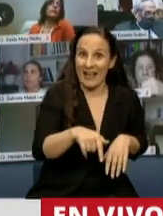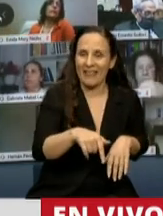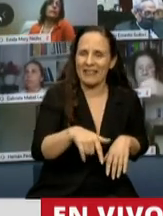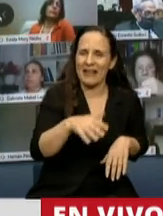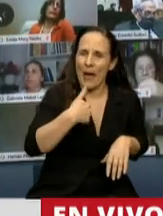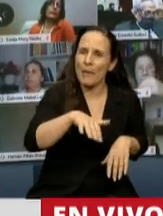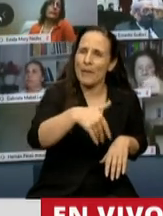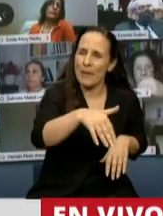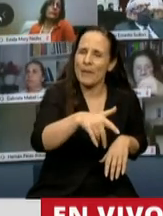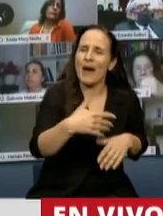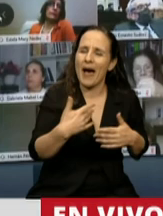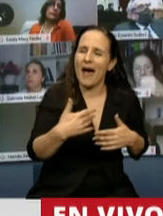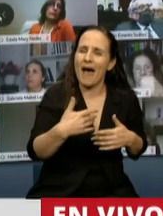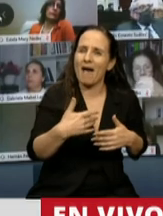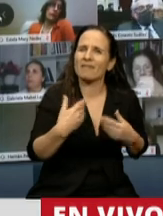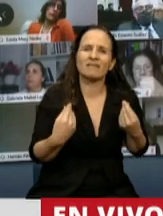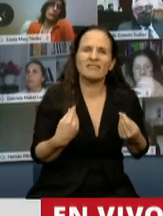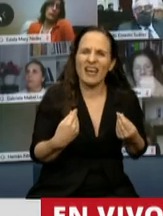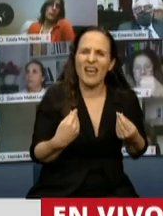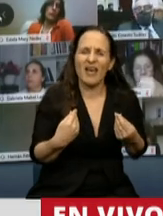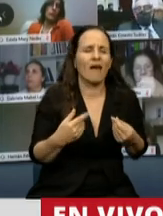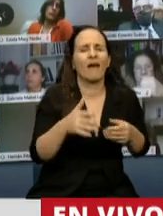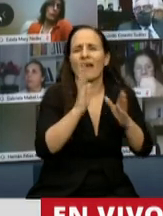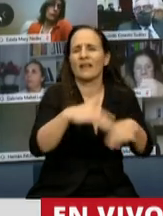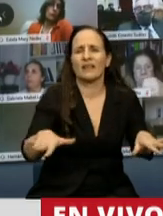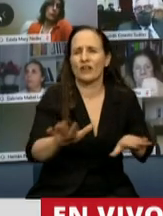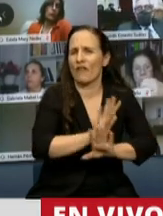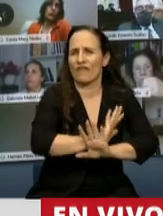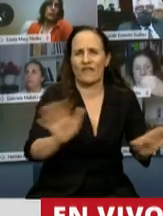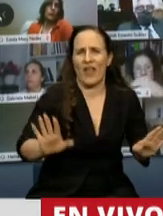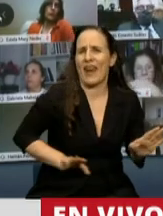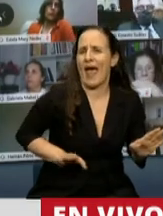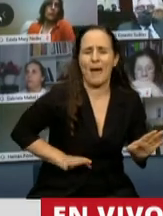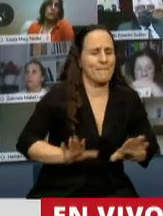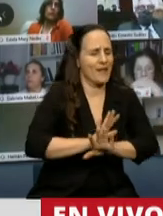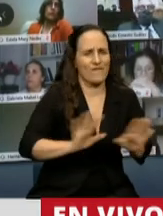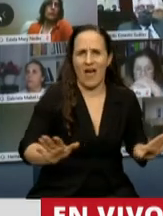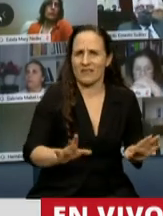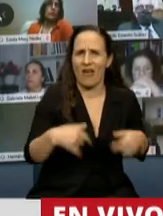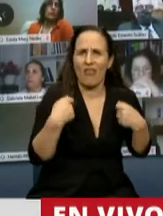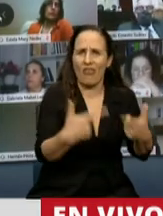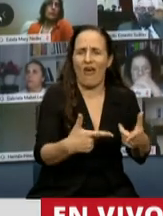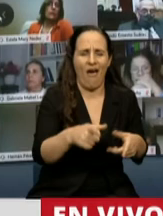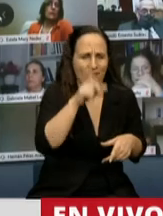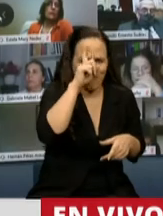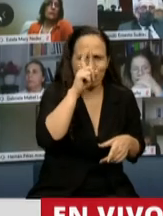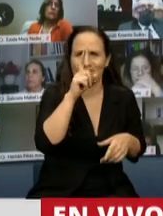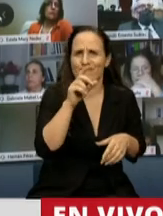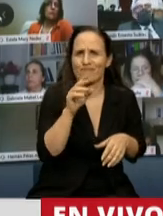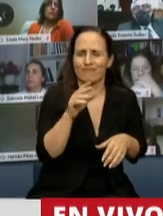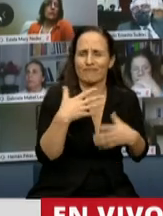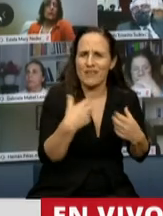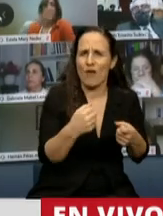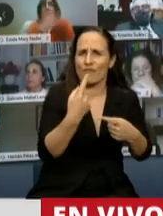combatir definitivamente el hambre en los niños y niñas, que vamos a garantizar el acceso a la salud, que vamos a garantizar